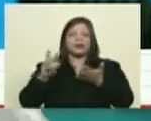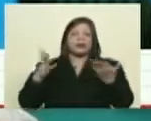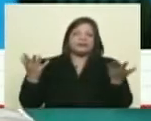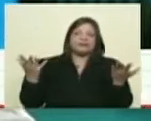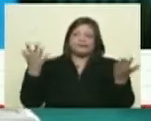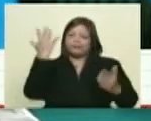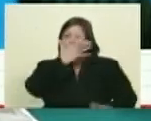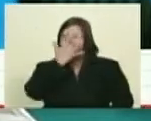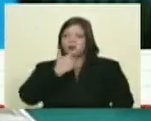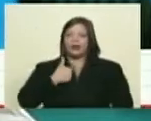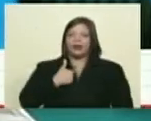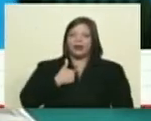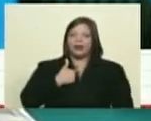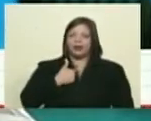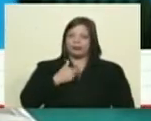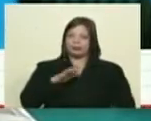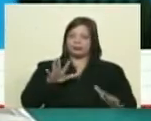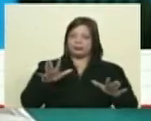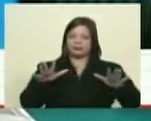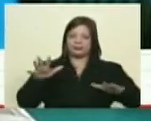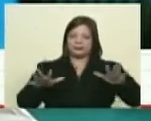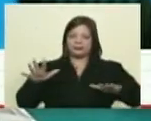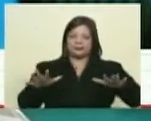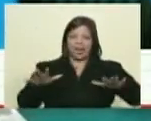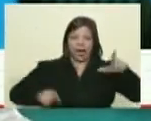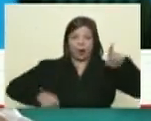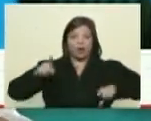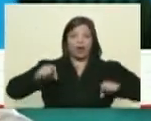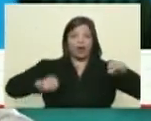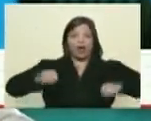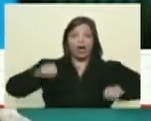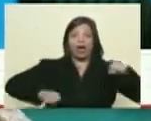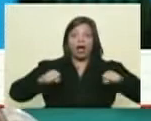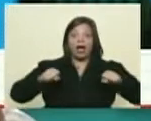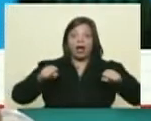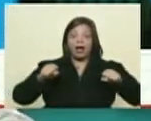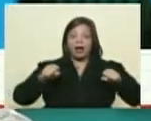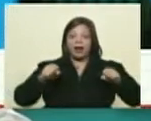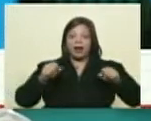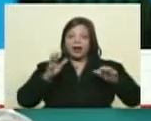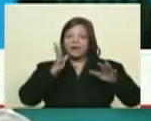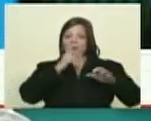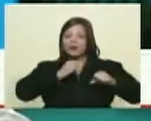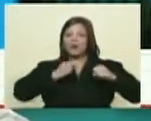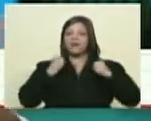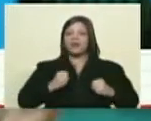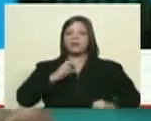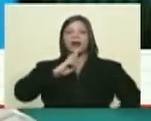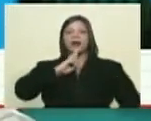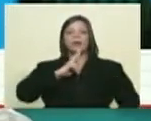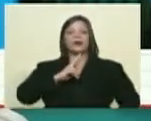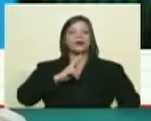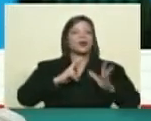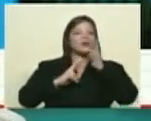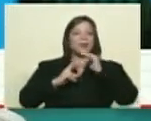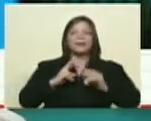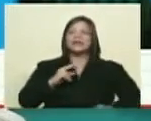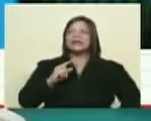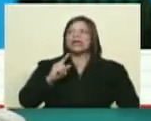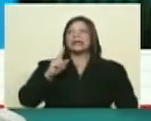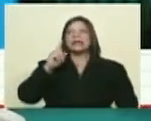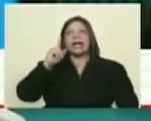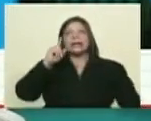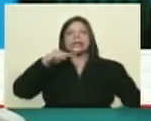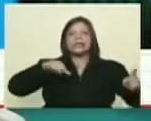dudan los ves como de alguna forma se vuelven menos sólidos en sus respuestas titubean porque